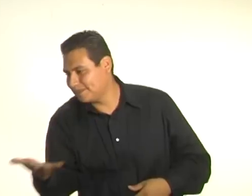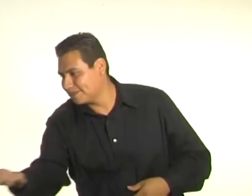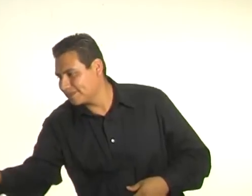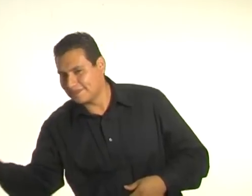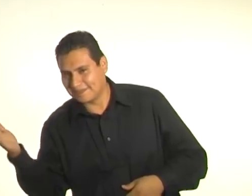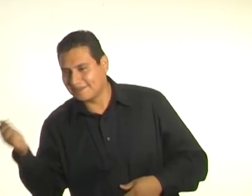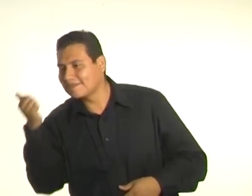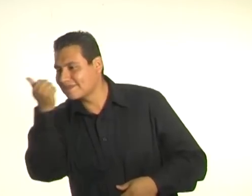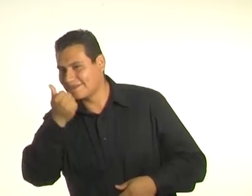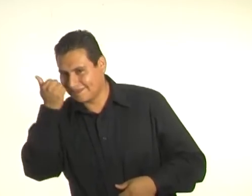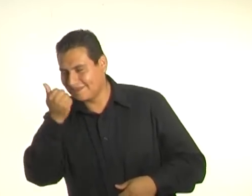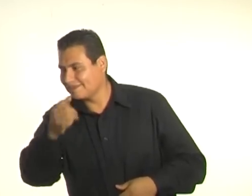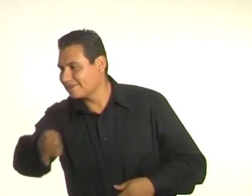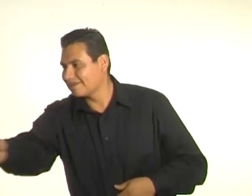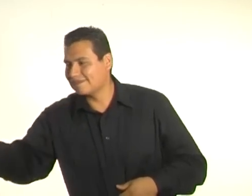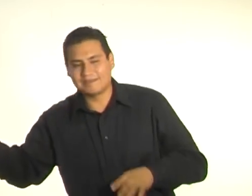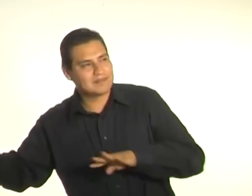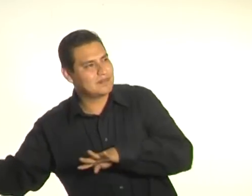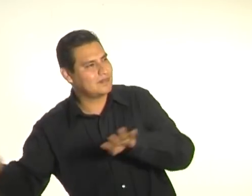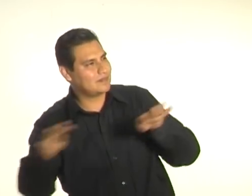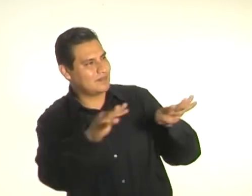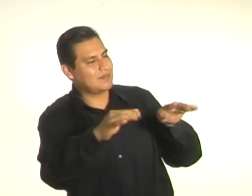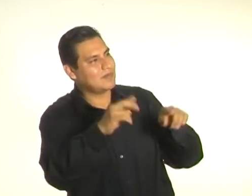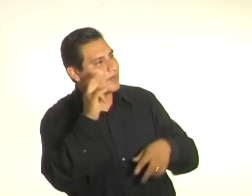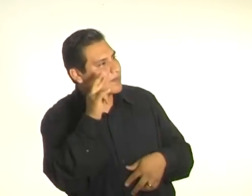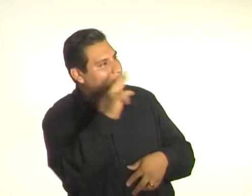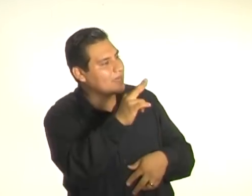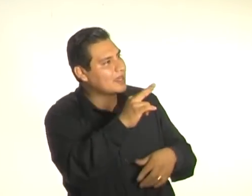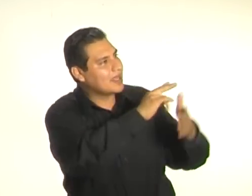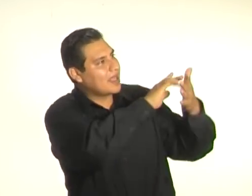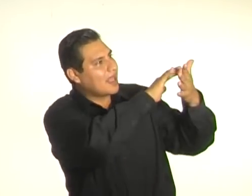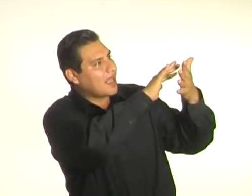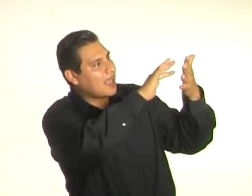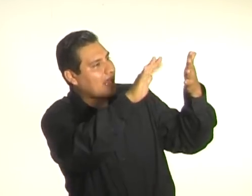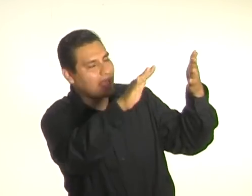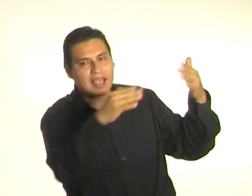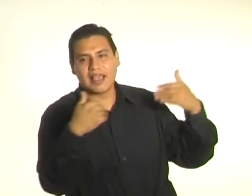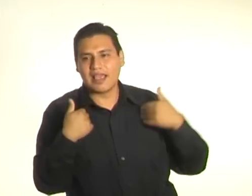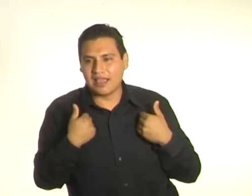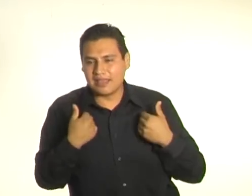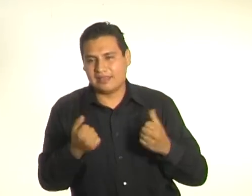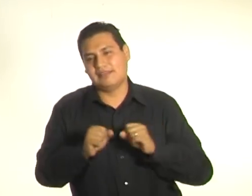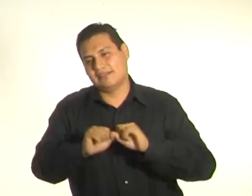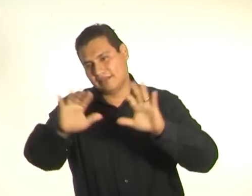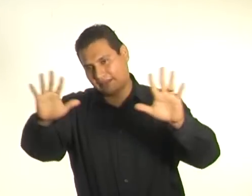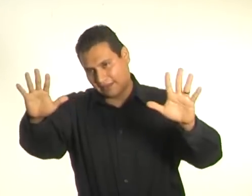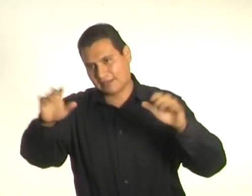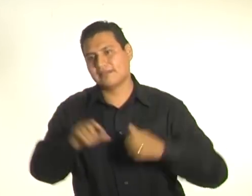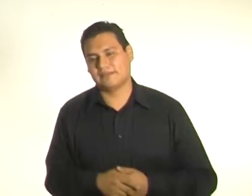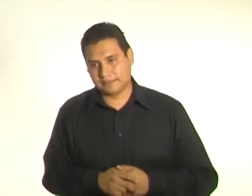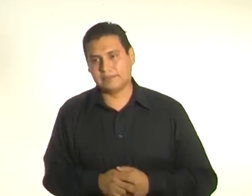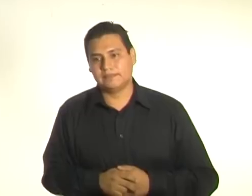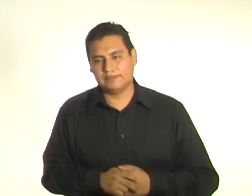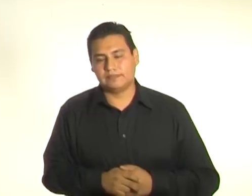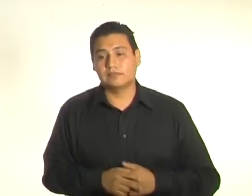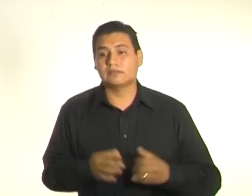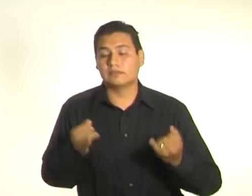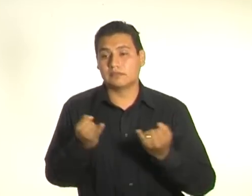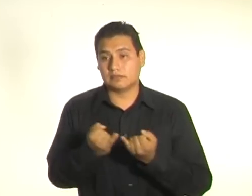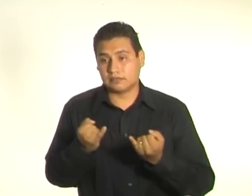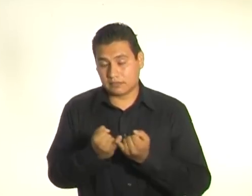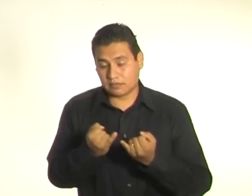última fila debe poder leer lo que ustedes están presentando. También se recomienda,